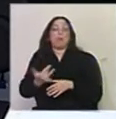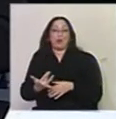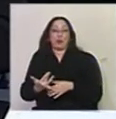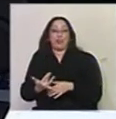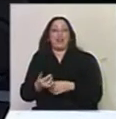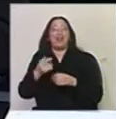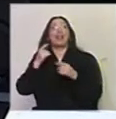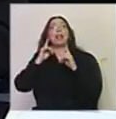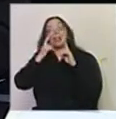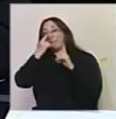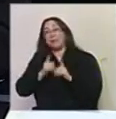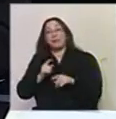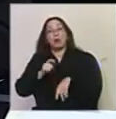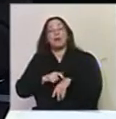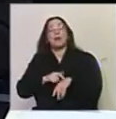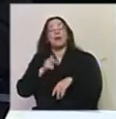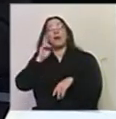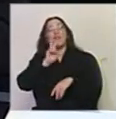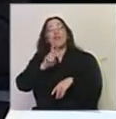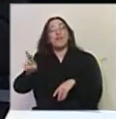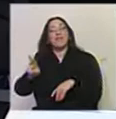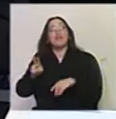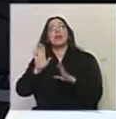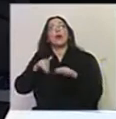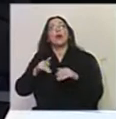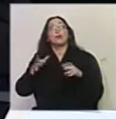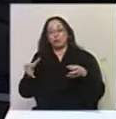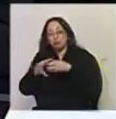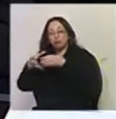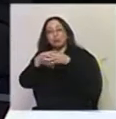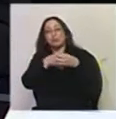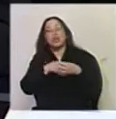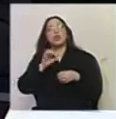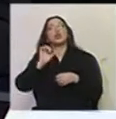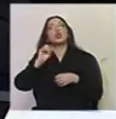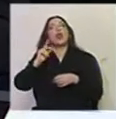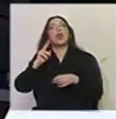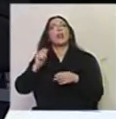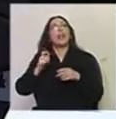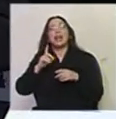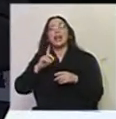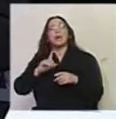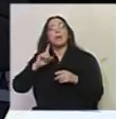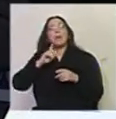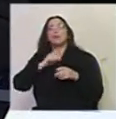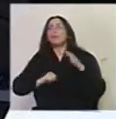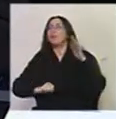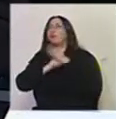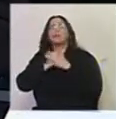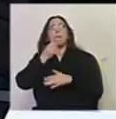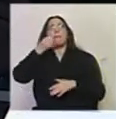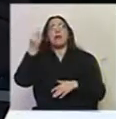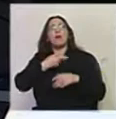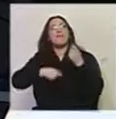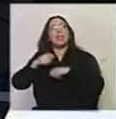estás viendo todo lo que está pasando con los elencos. Por ejemplo, con los Sodres estamos teniendo récord de ventas en entradas, pero porque la gente